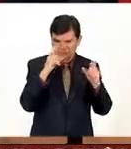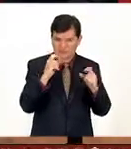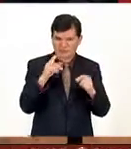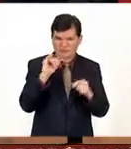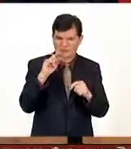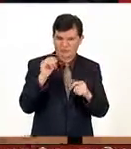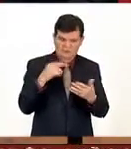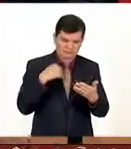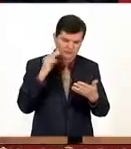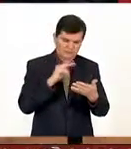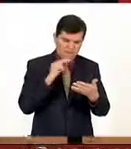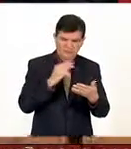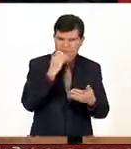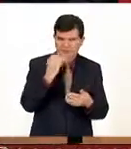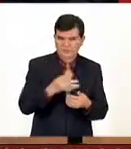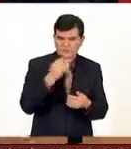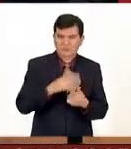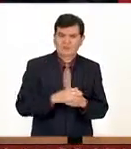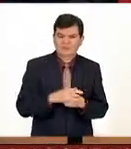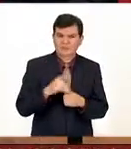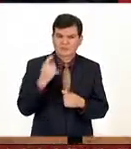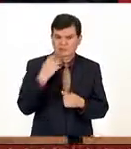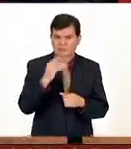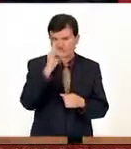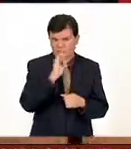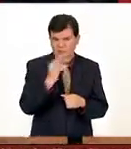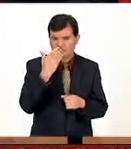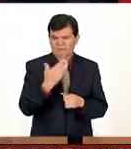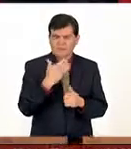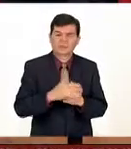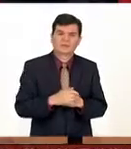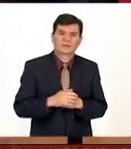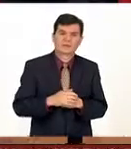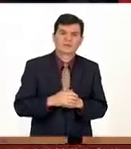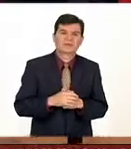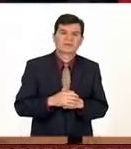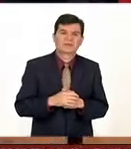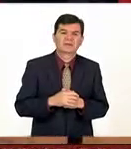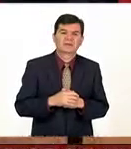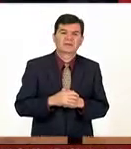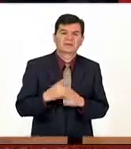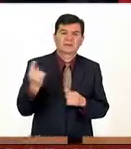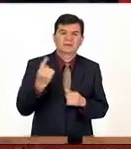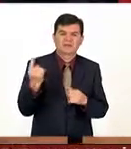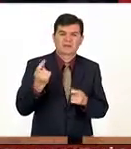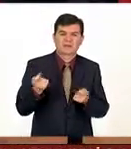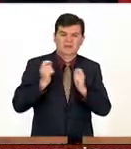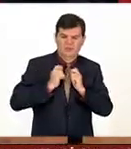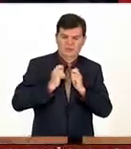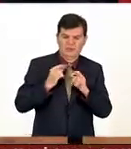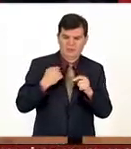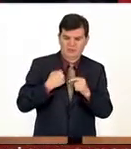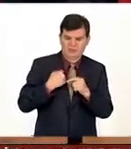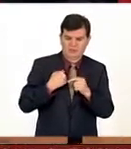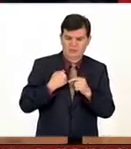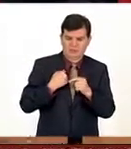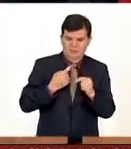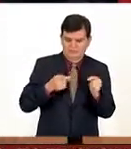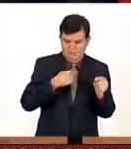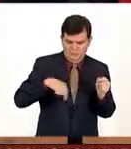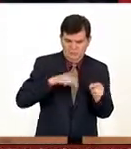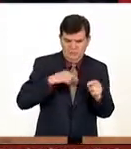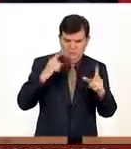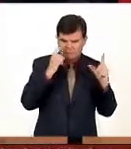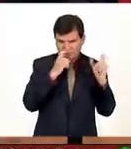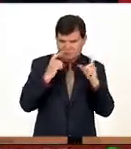instagram es guau guau qué maravilla todo guapo todo bonito entonces qué a qué nos queda nosotros que nos